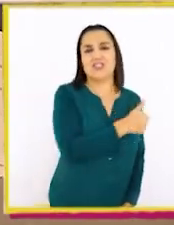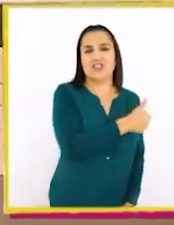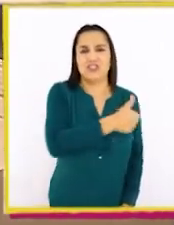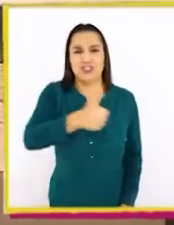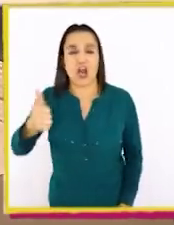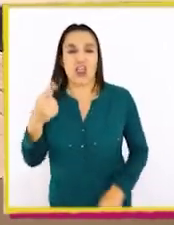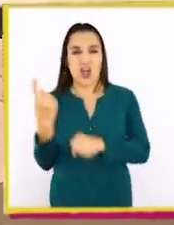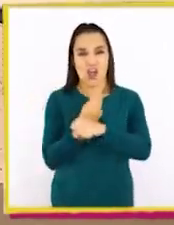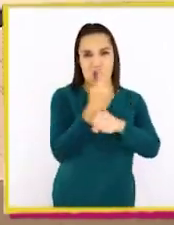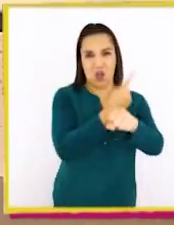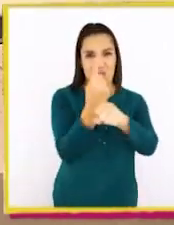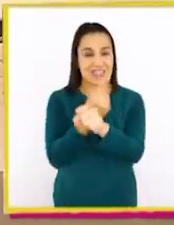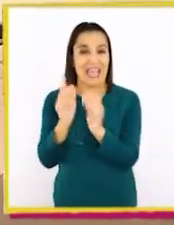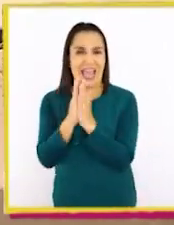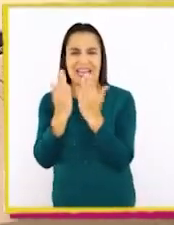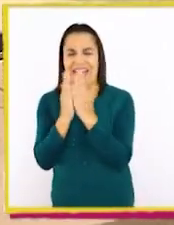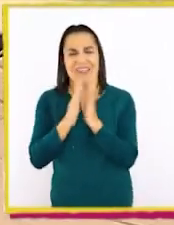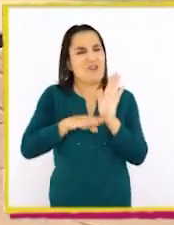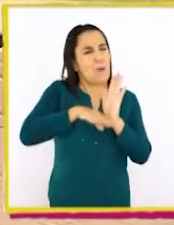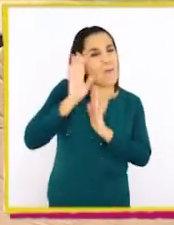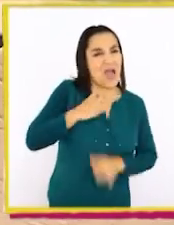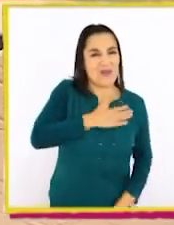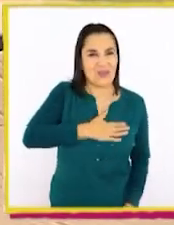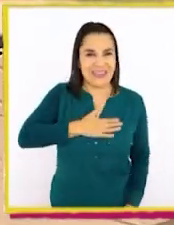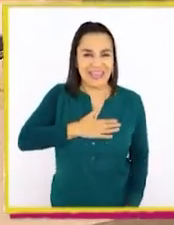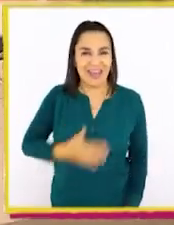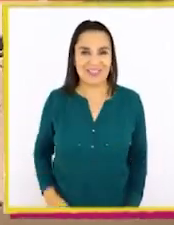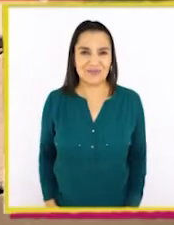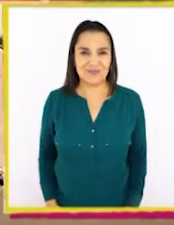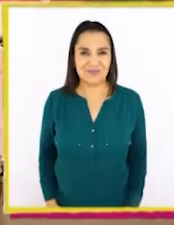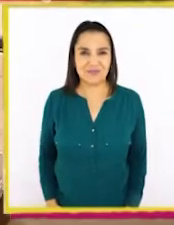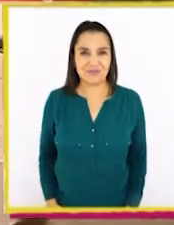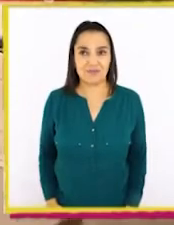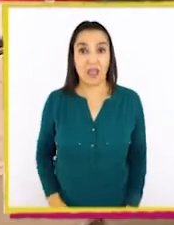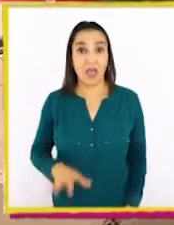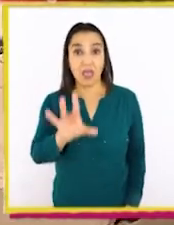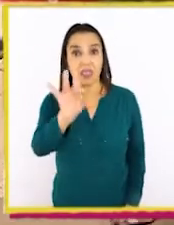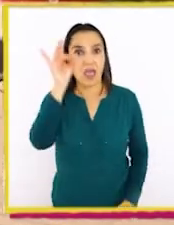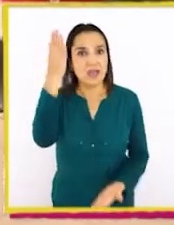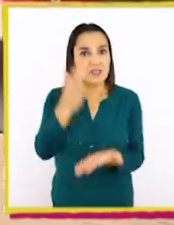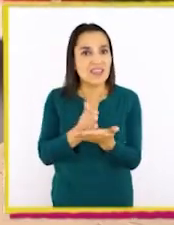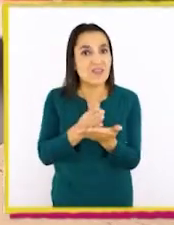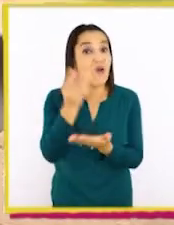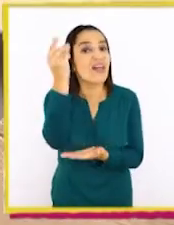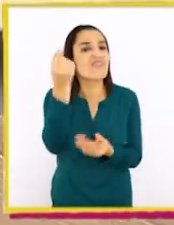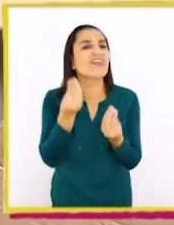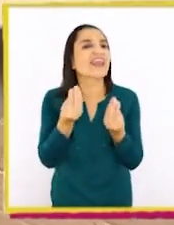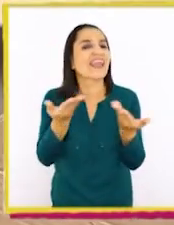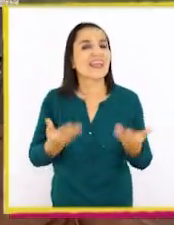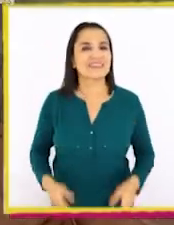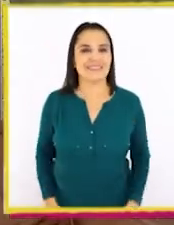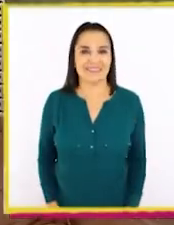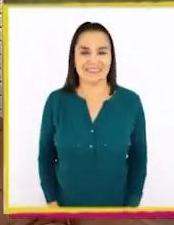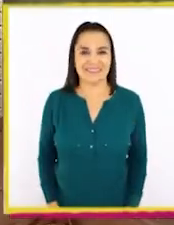estábamos hablando de los libros que más nos gustaban. Y decidimos, ¿adivinen qué?